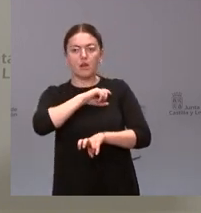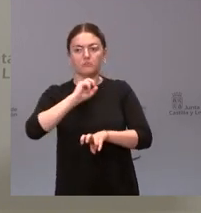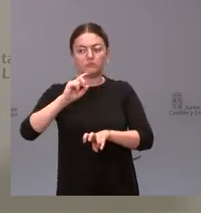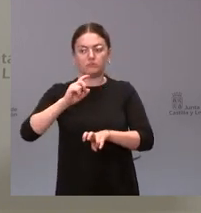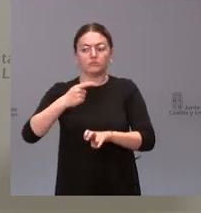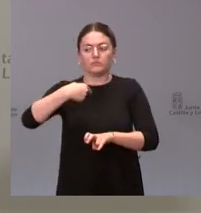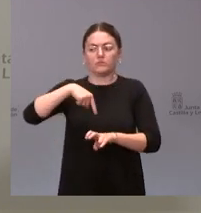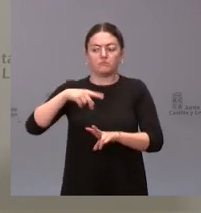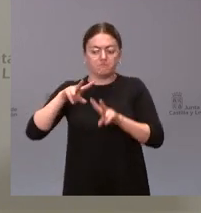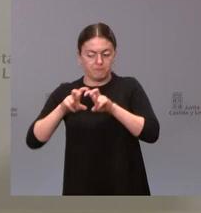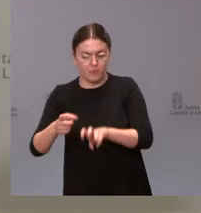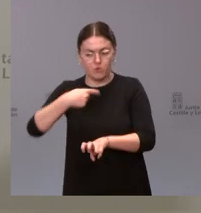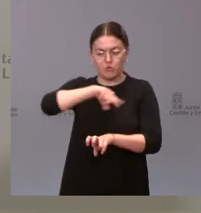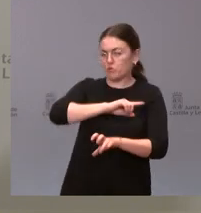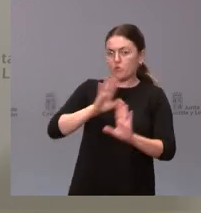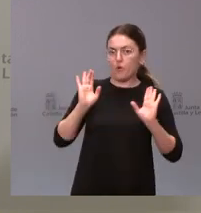la violencia